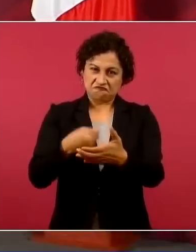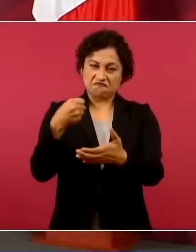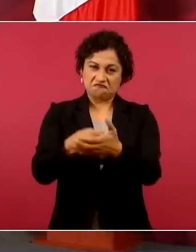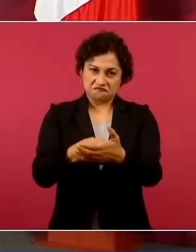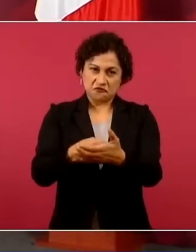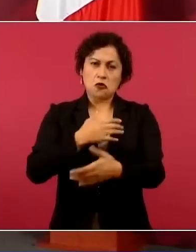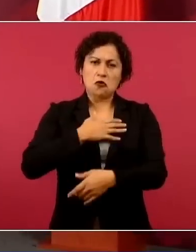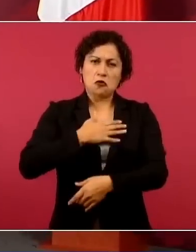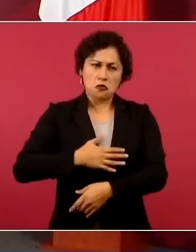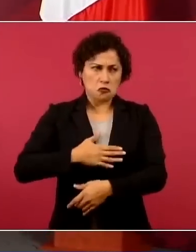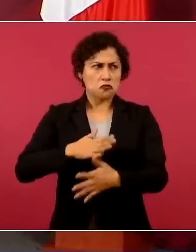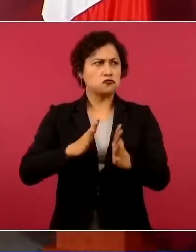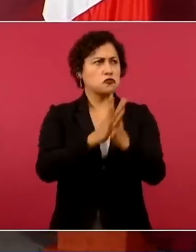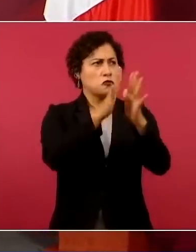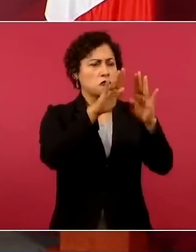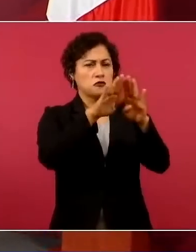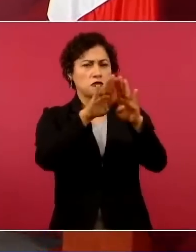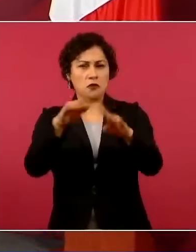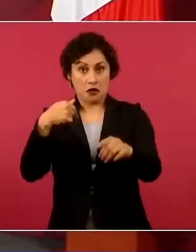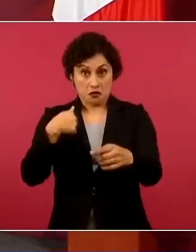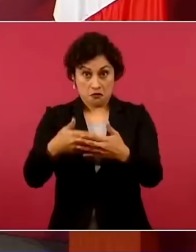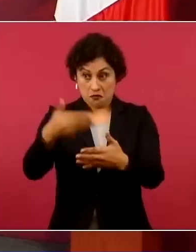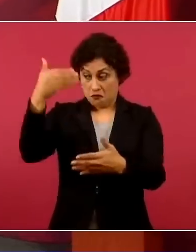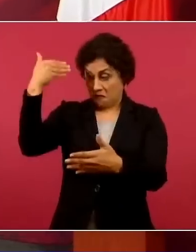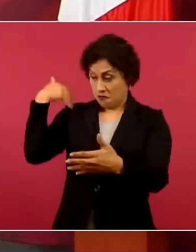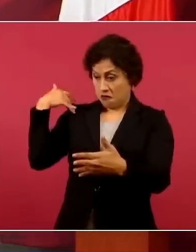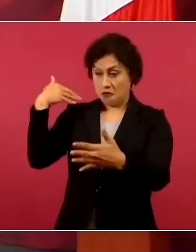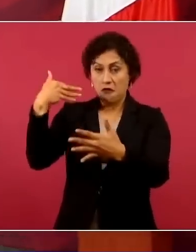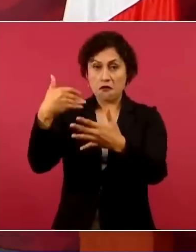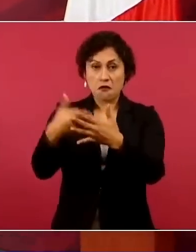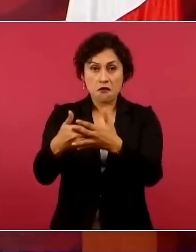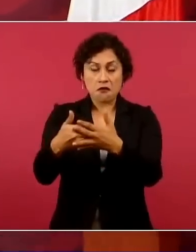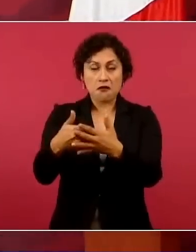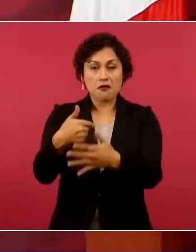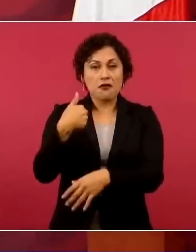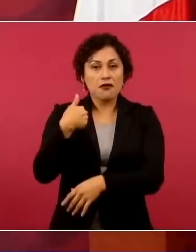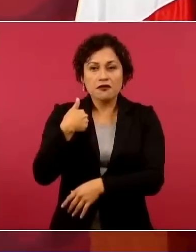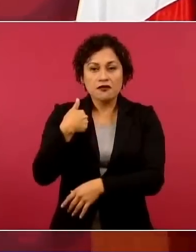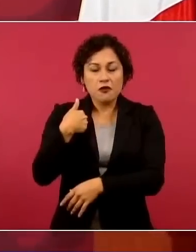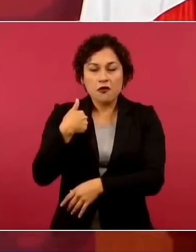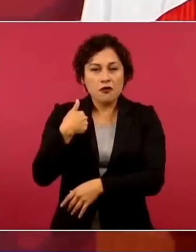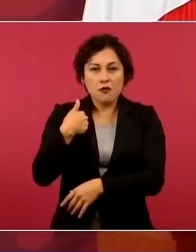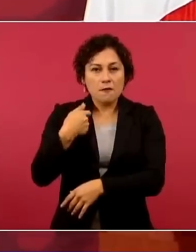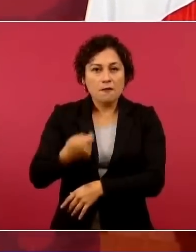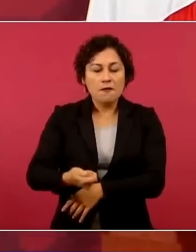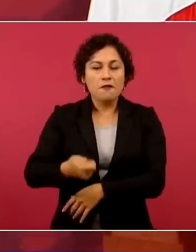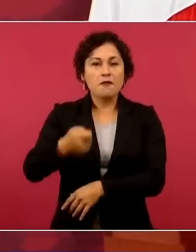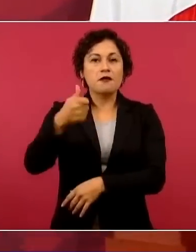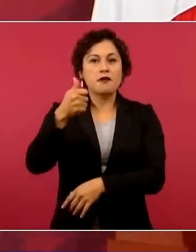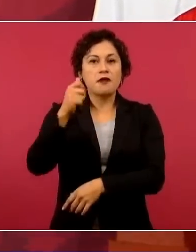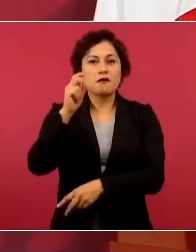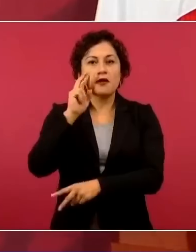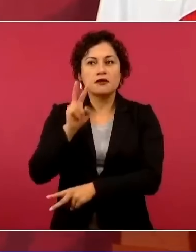por la justicia, había participado en una marcha, en un acto